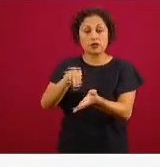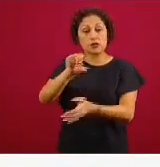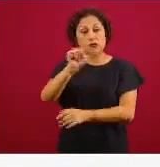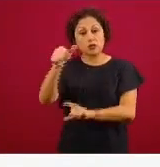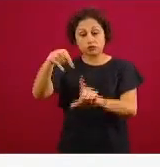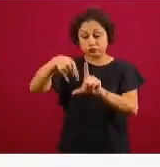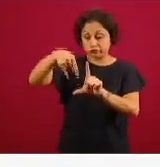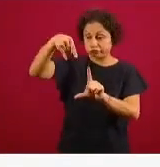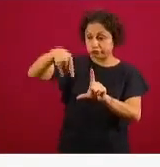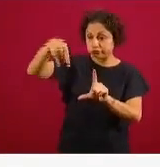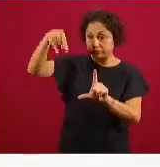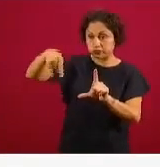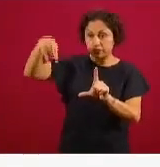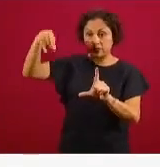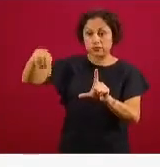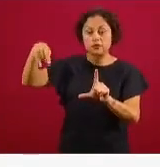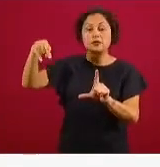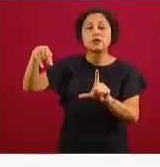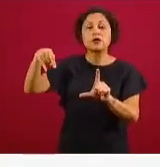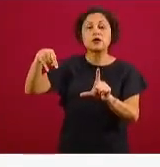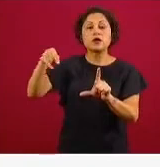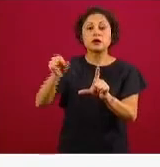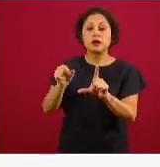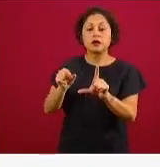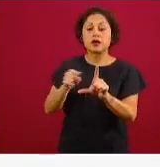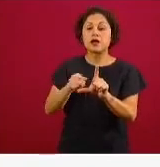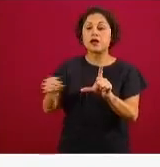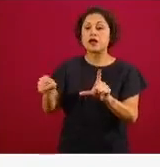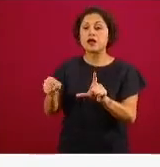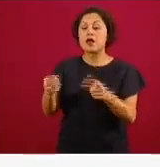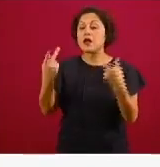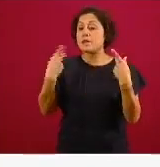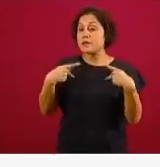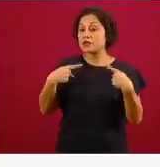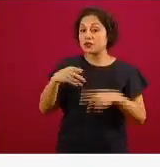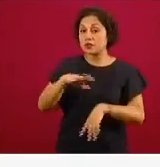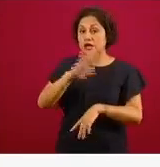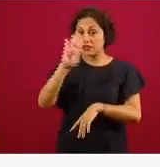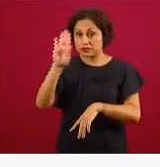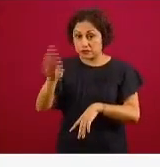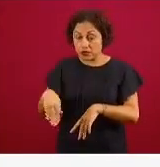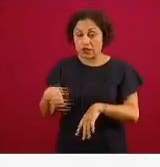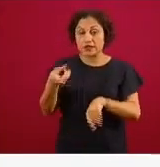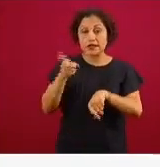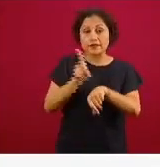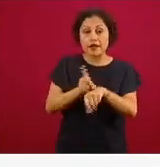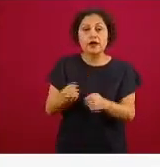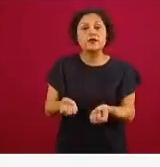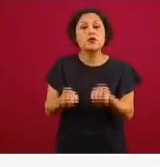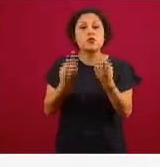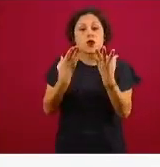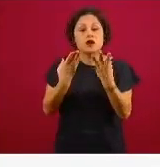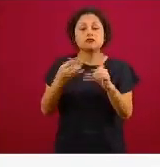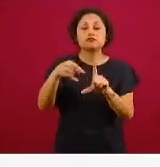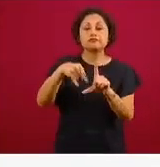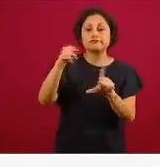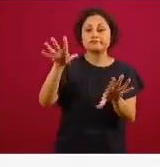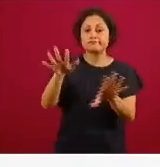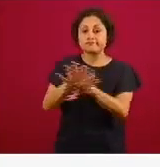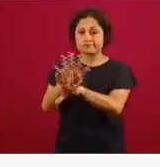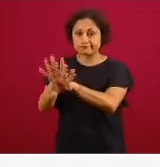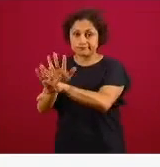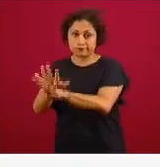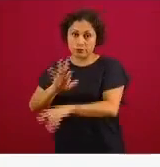lo que nos muestran es el número propiamente de defunciones que ocurren por cada día de acuerdo a la fecha de defunción